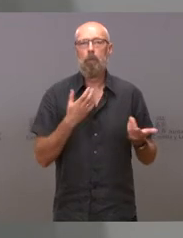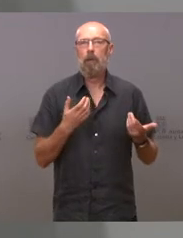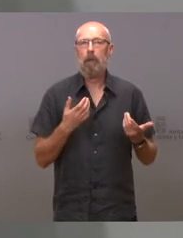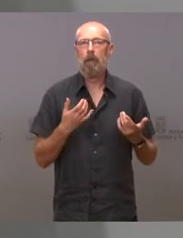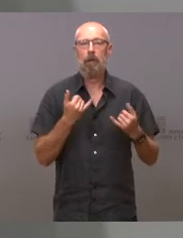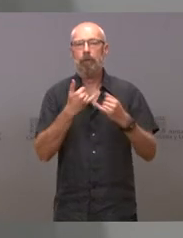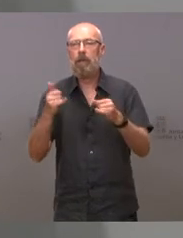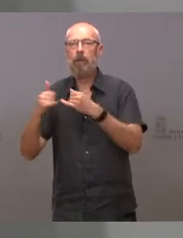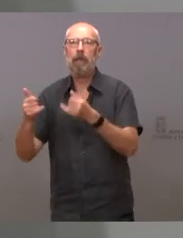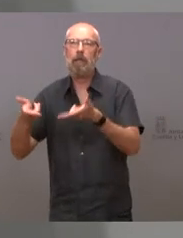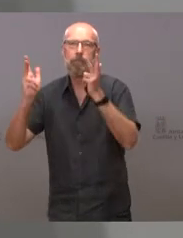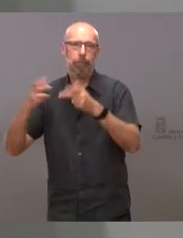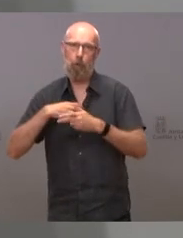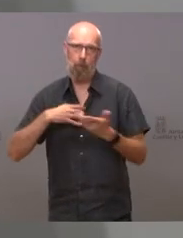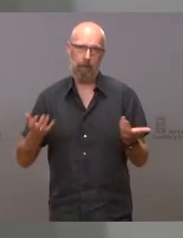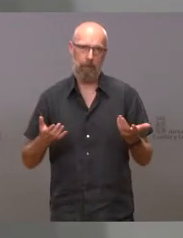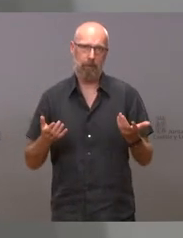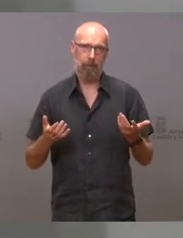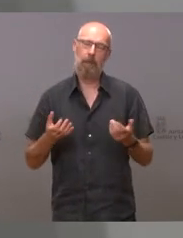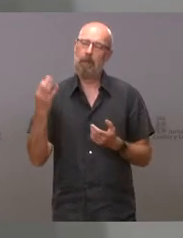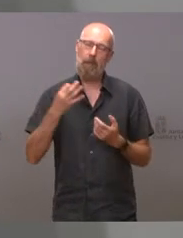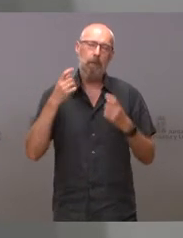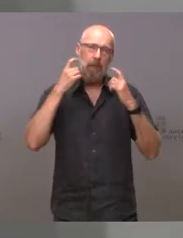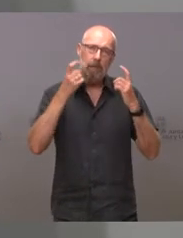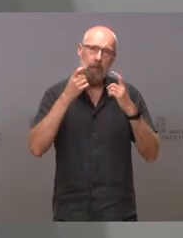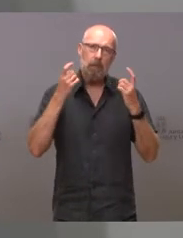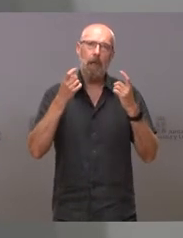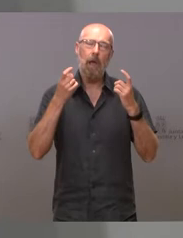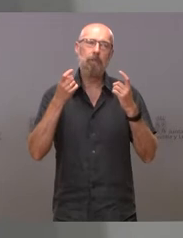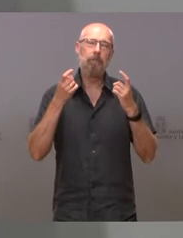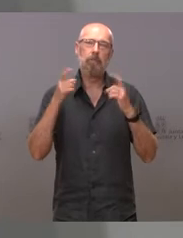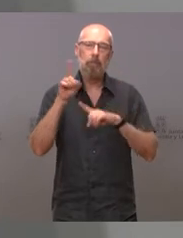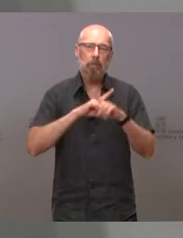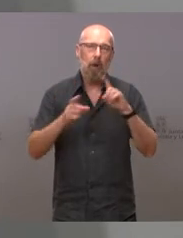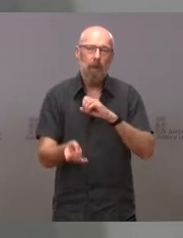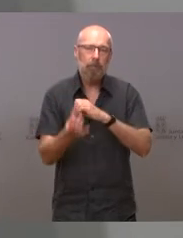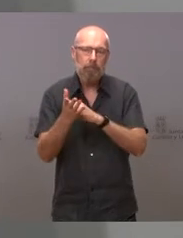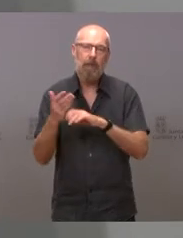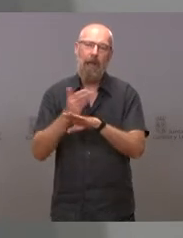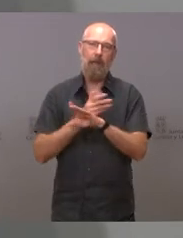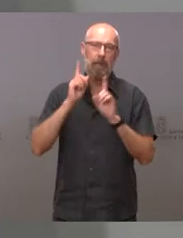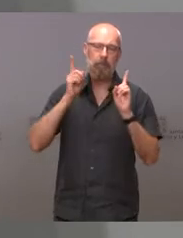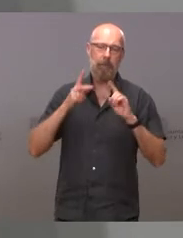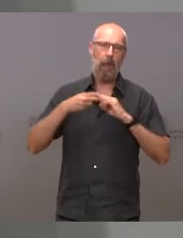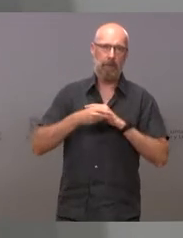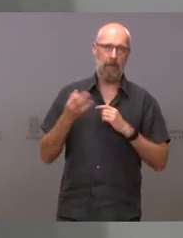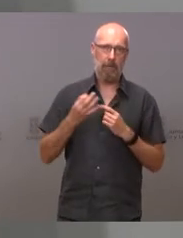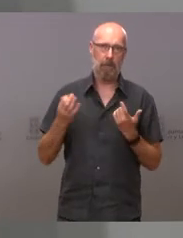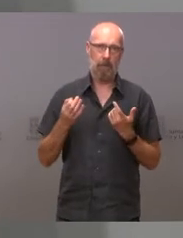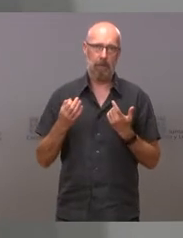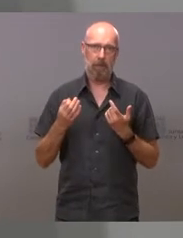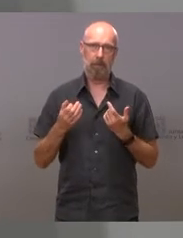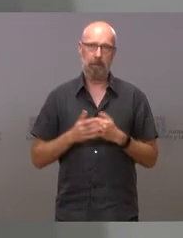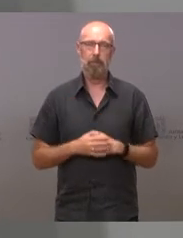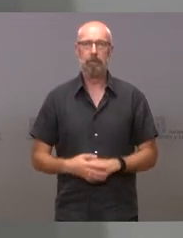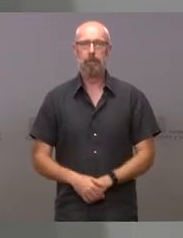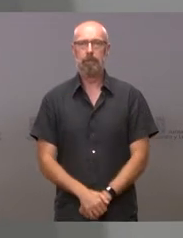cosas. Hay decir que tenemos que intentar evitar que se produzcan las cosas para que luego no tengamos un brote y tengamos problemas.